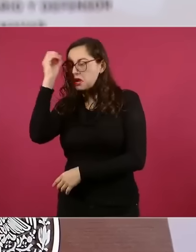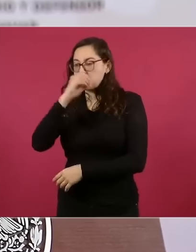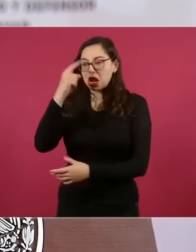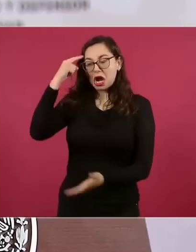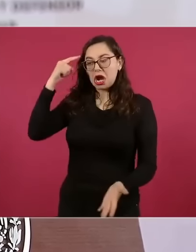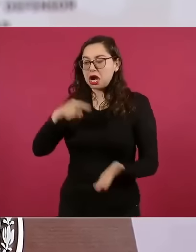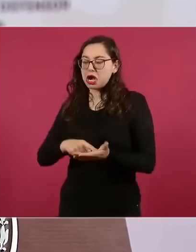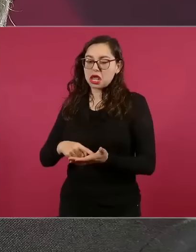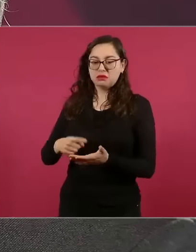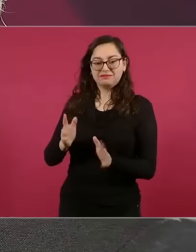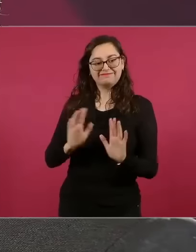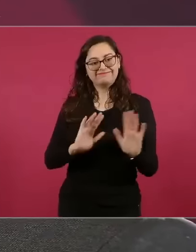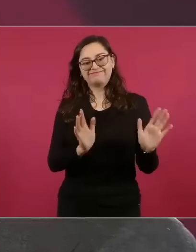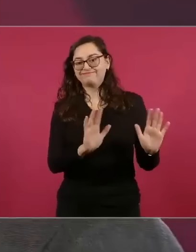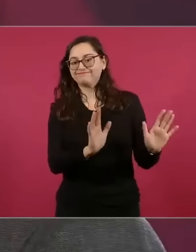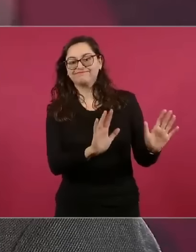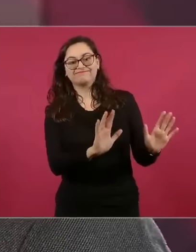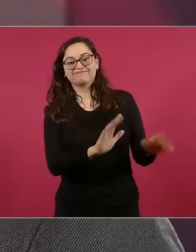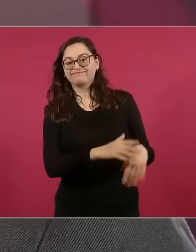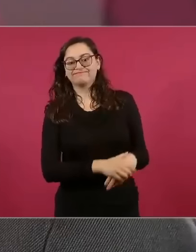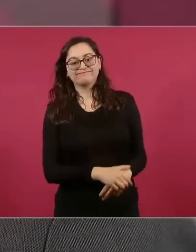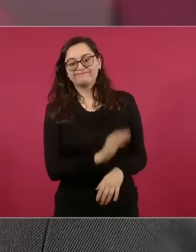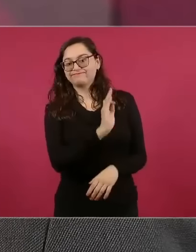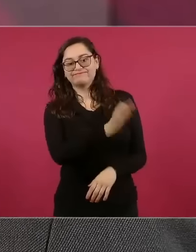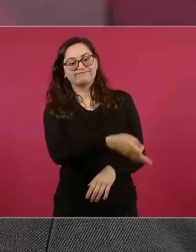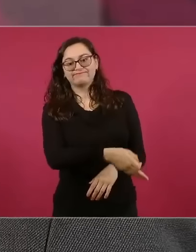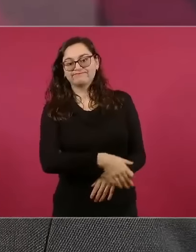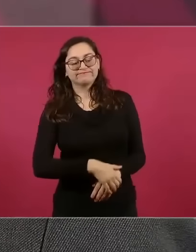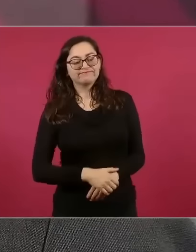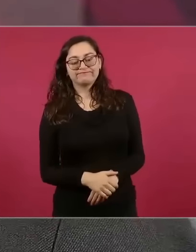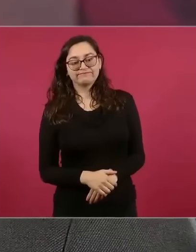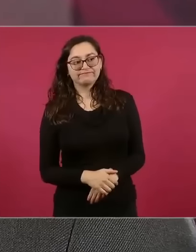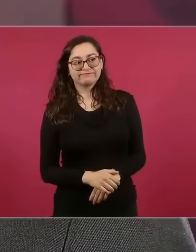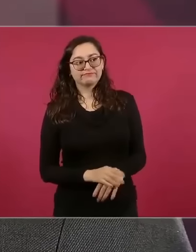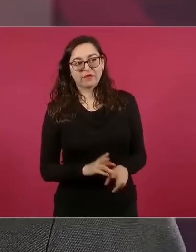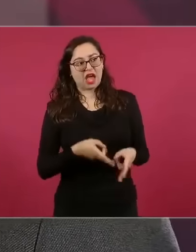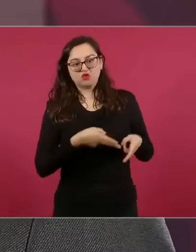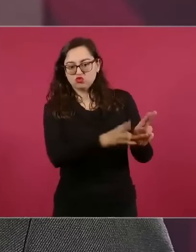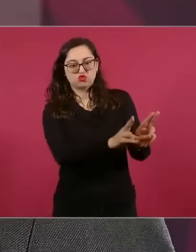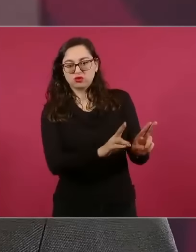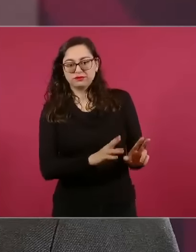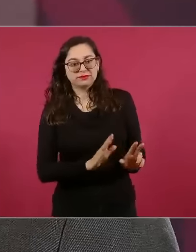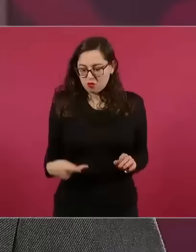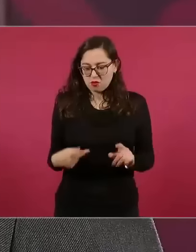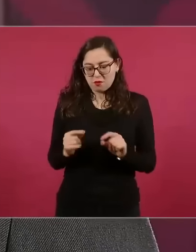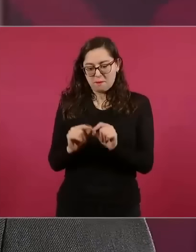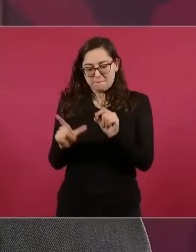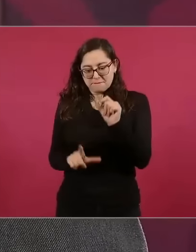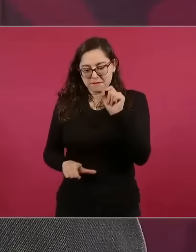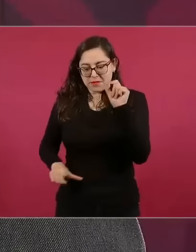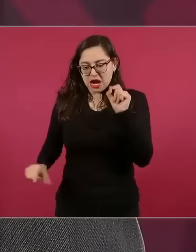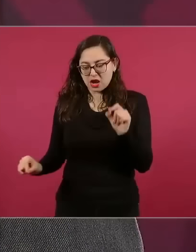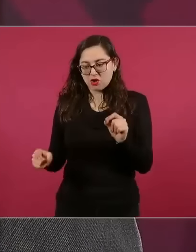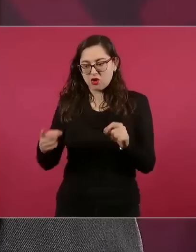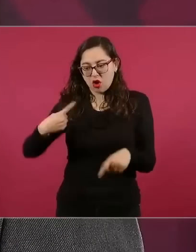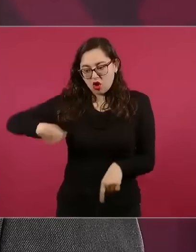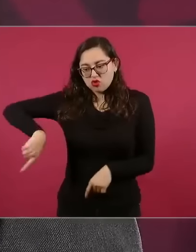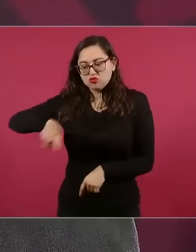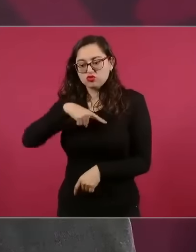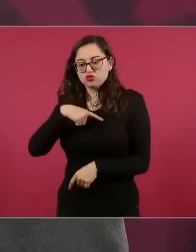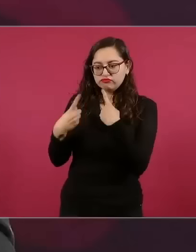intervengan en asuntos que sólo nos corresponden resolver,